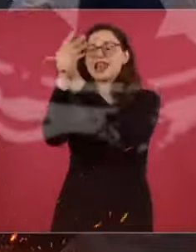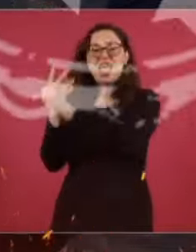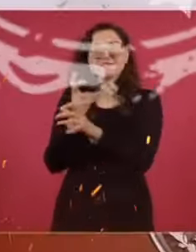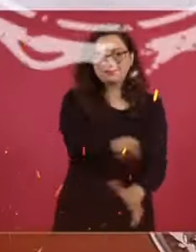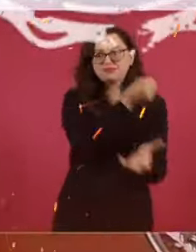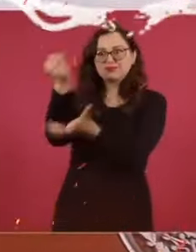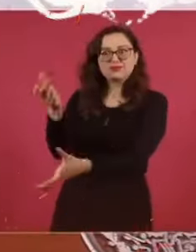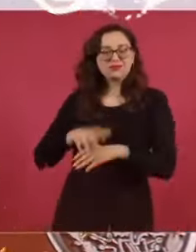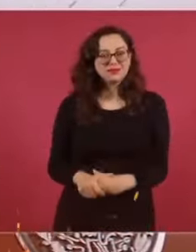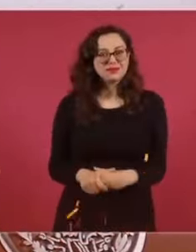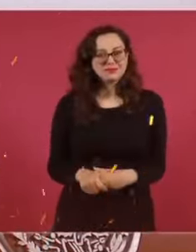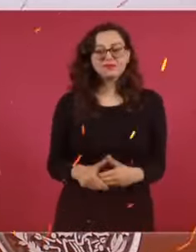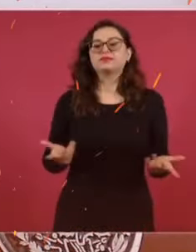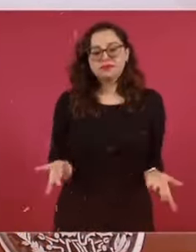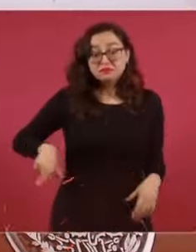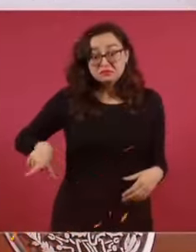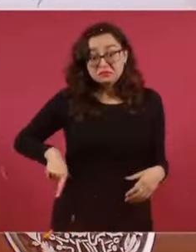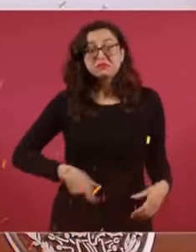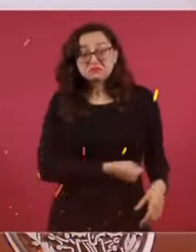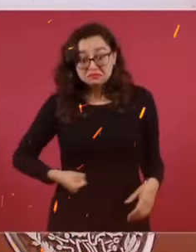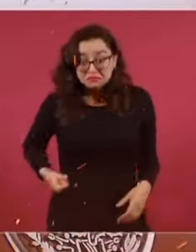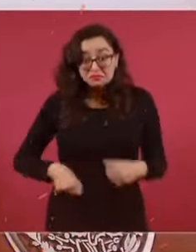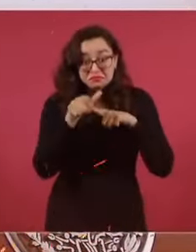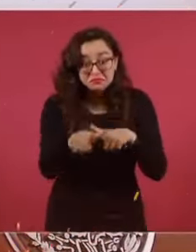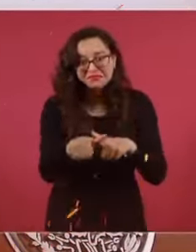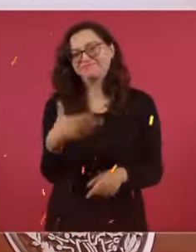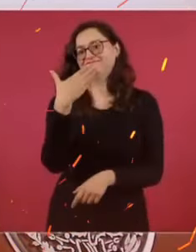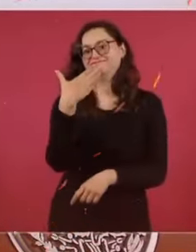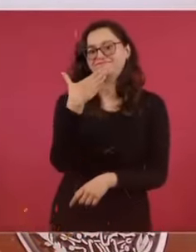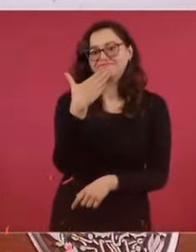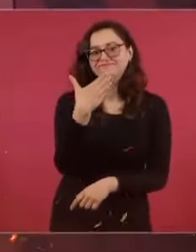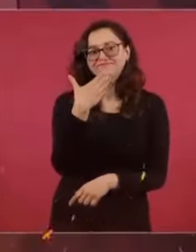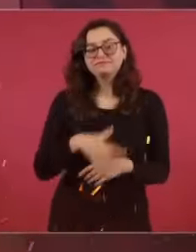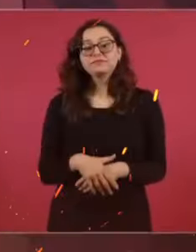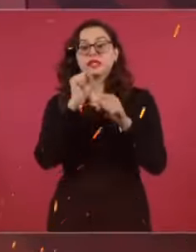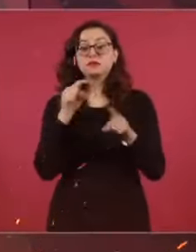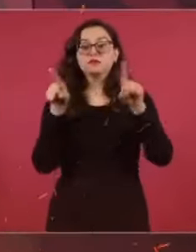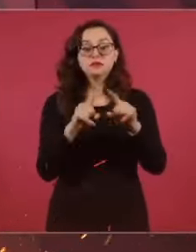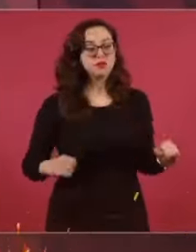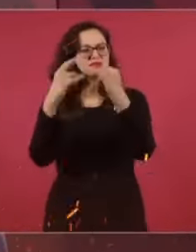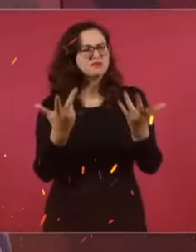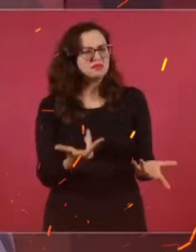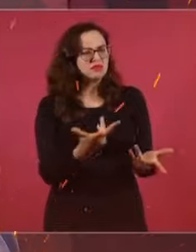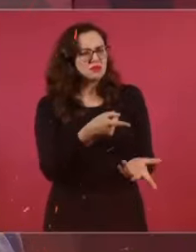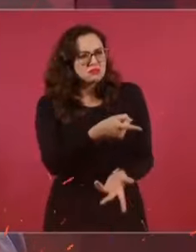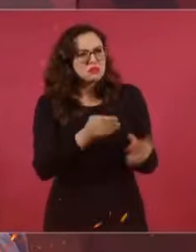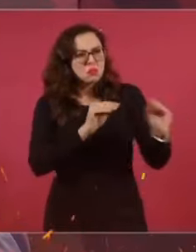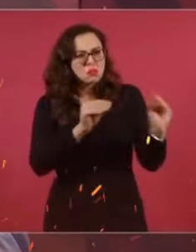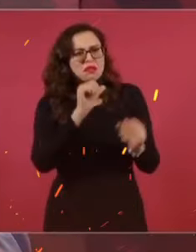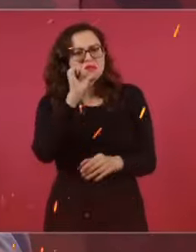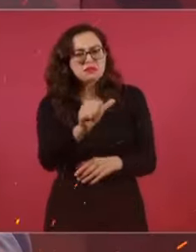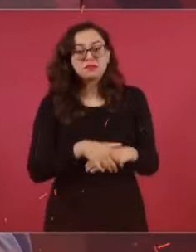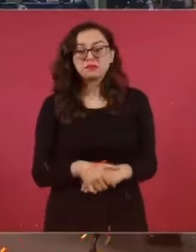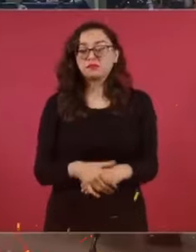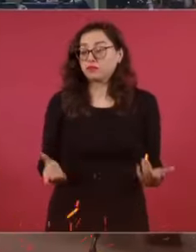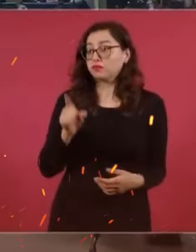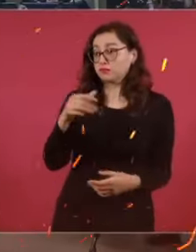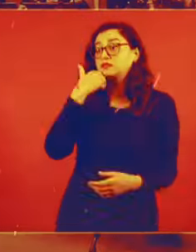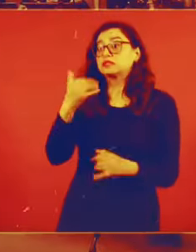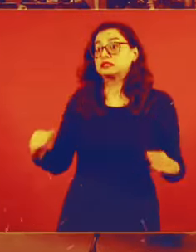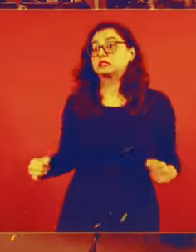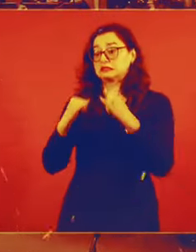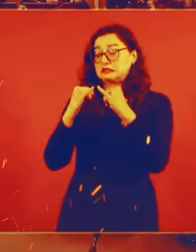Qué bueno que siga la austeridad. Y lo mismo en el caso de los aparatos burocráticos improductivos. Le gustaría que desaparecieran los órganos